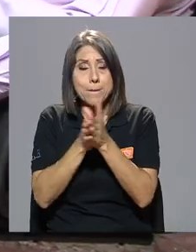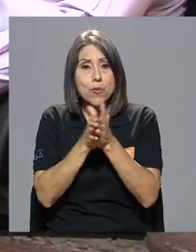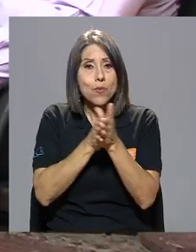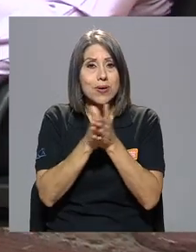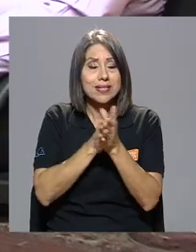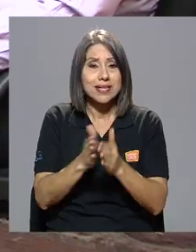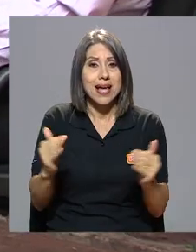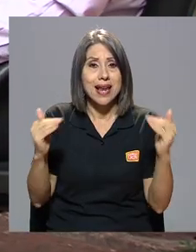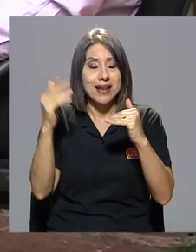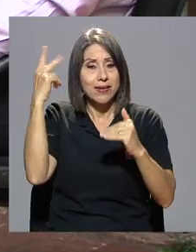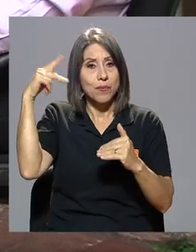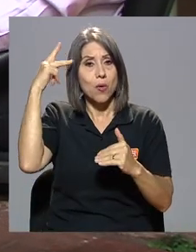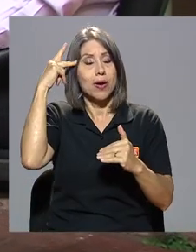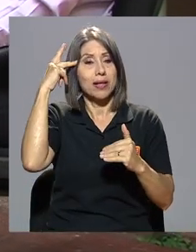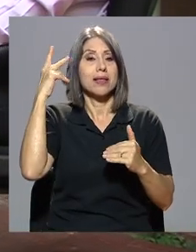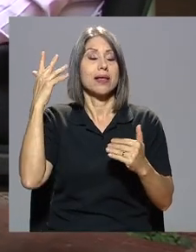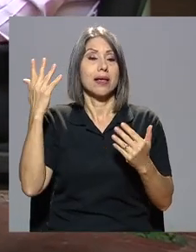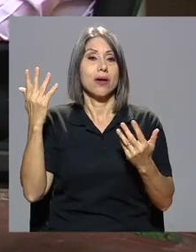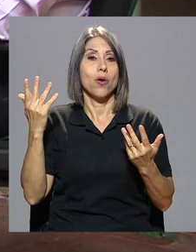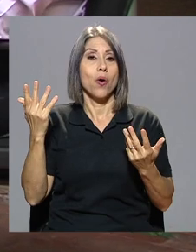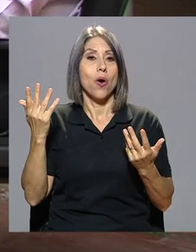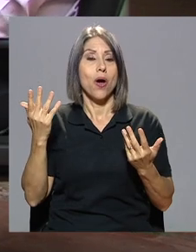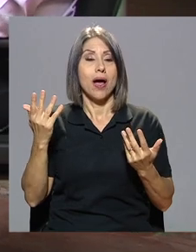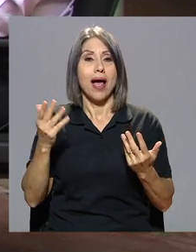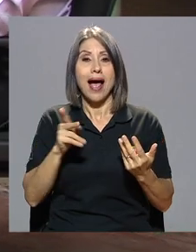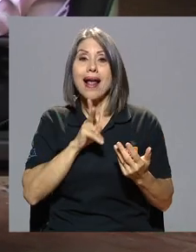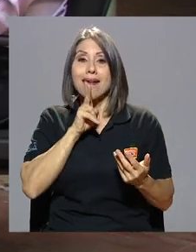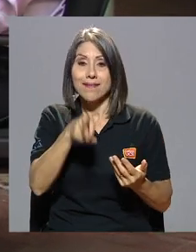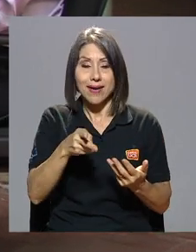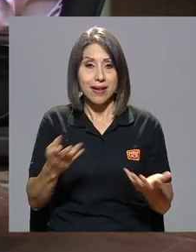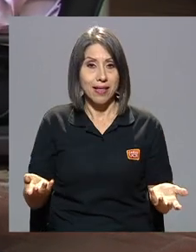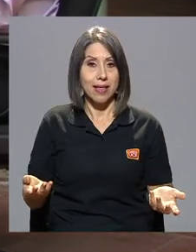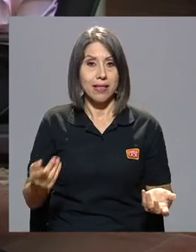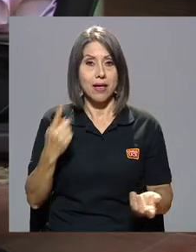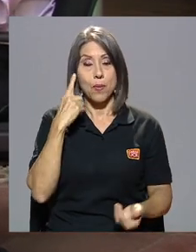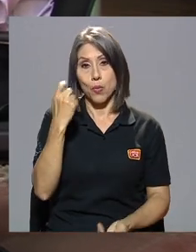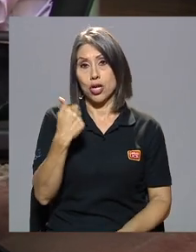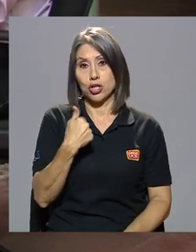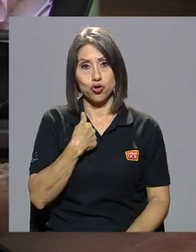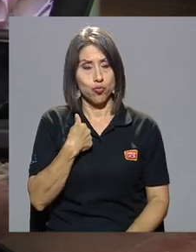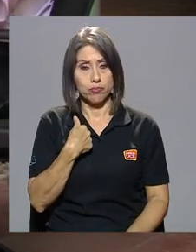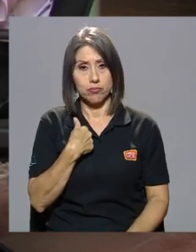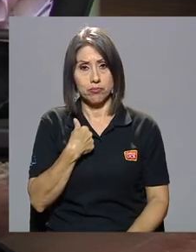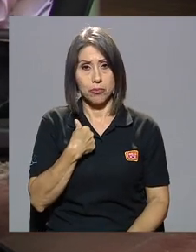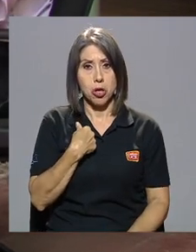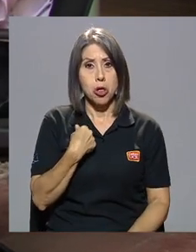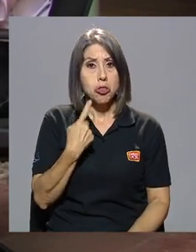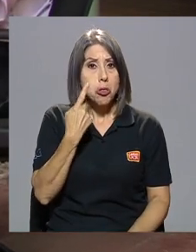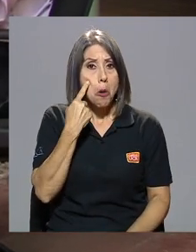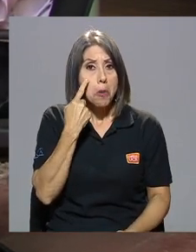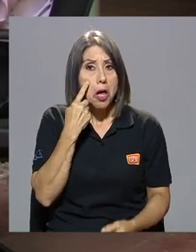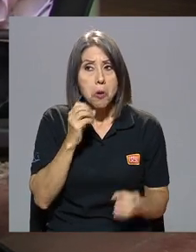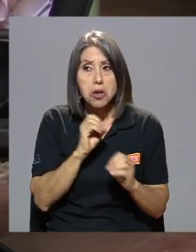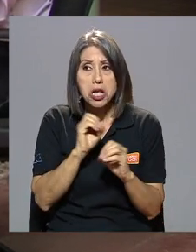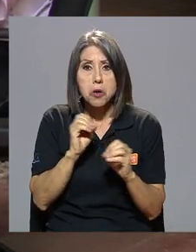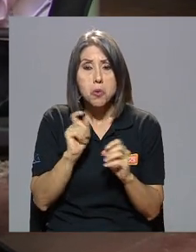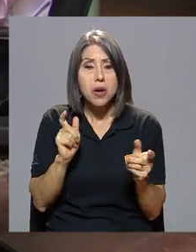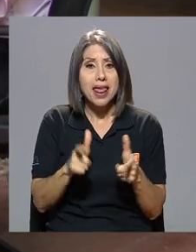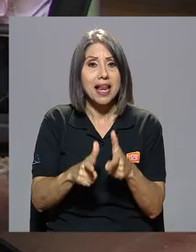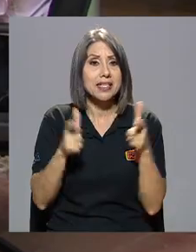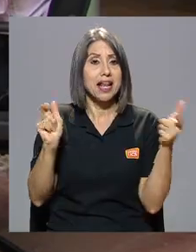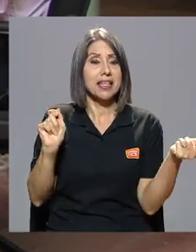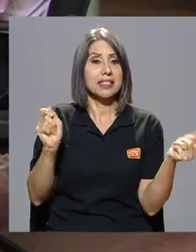provecho político posible a la realidad porque yo no veo ninguna de las